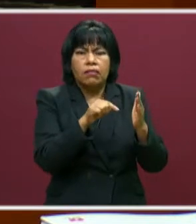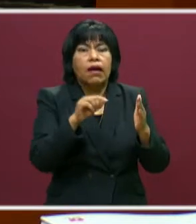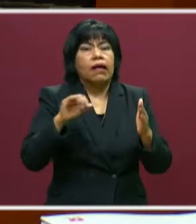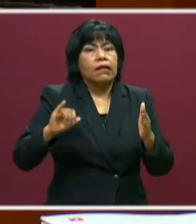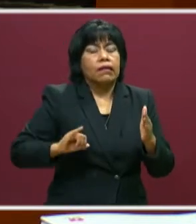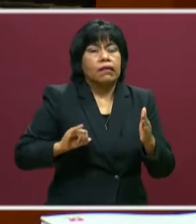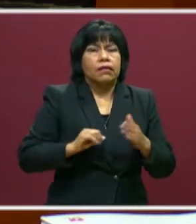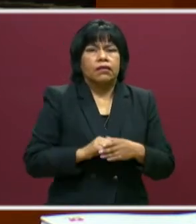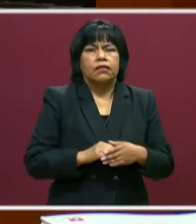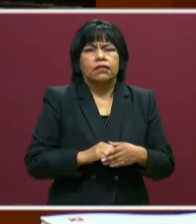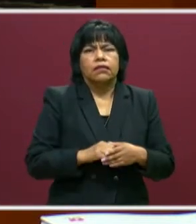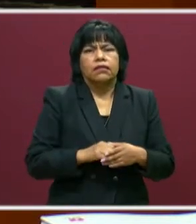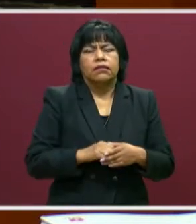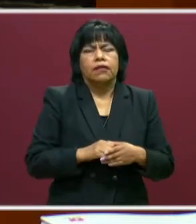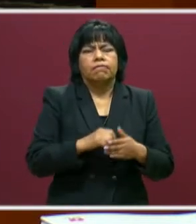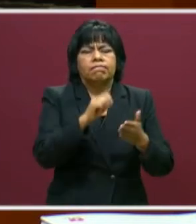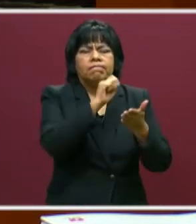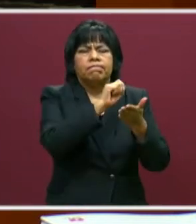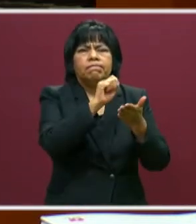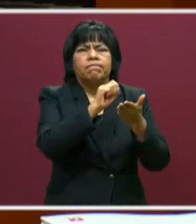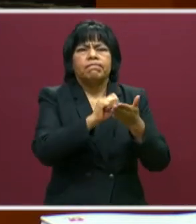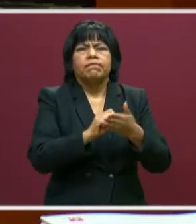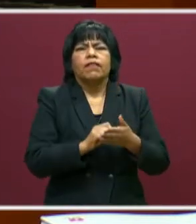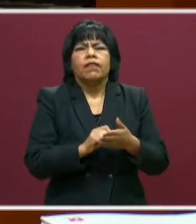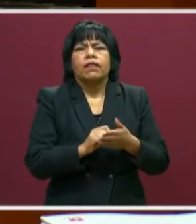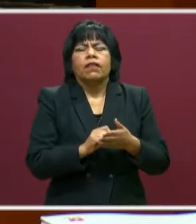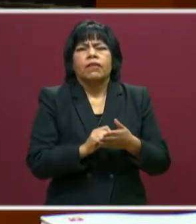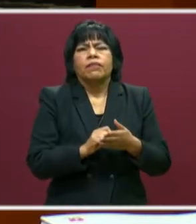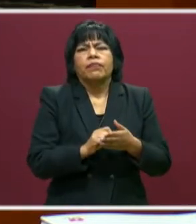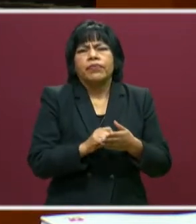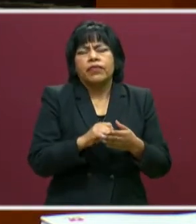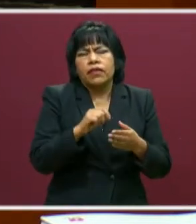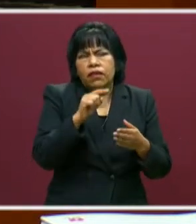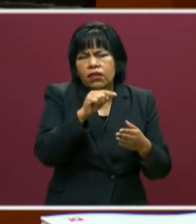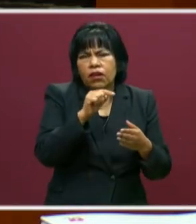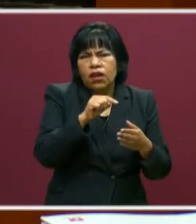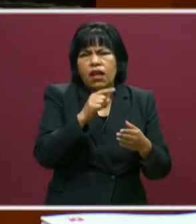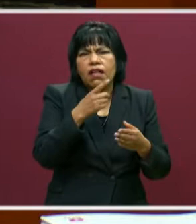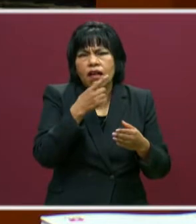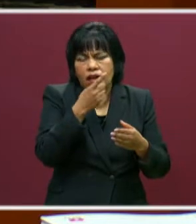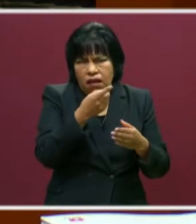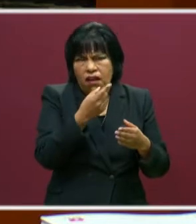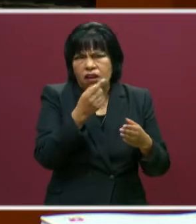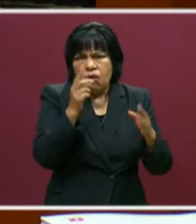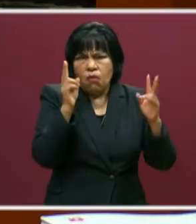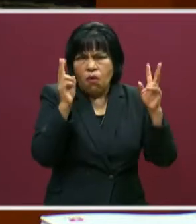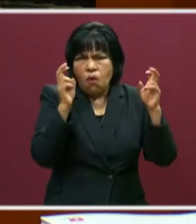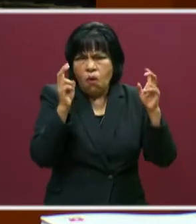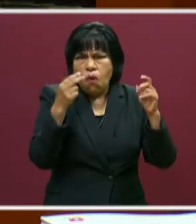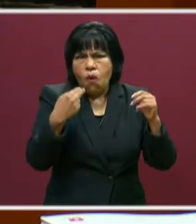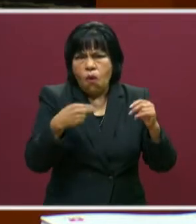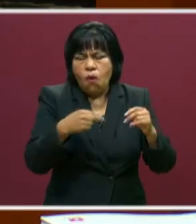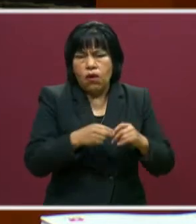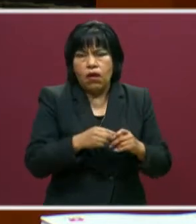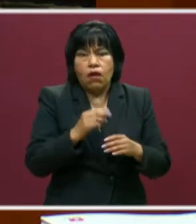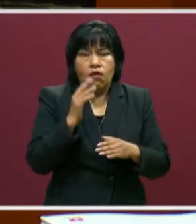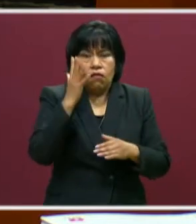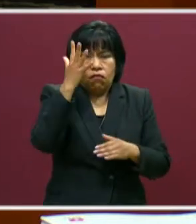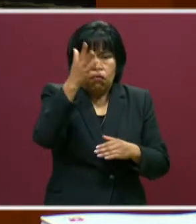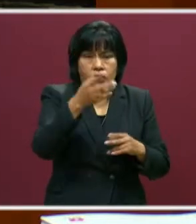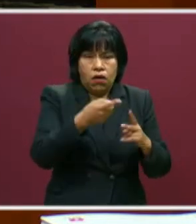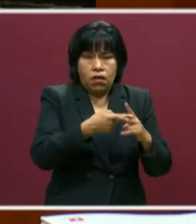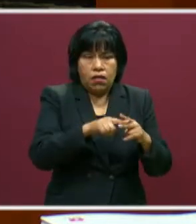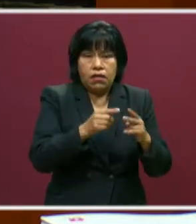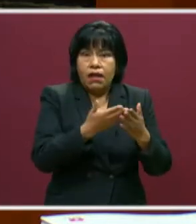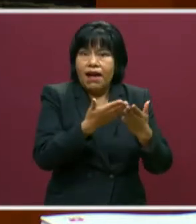Escrito por uno de los sociólogos más importantes del mundo, Boaventura de Sousa, y el libro se titula El futuro comienza